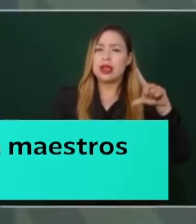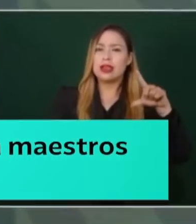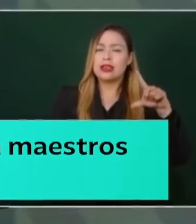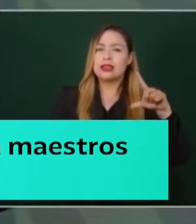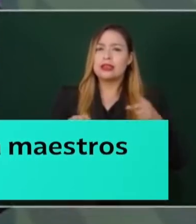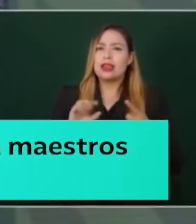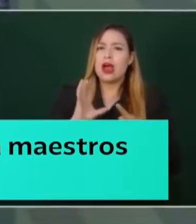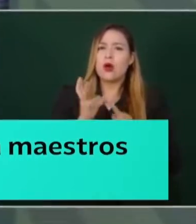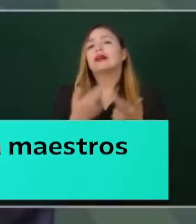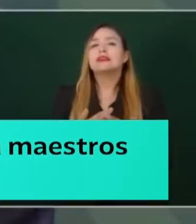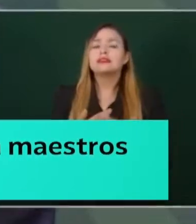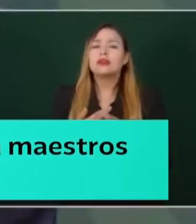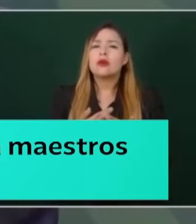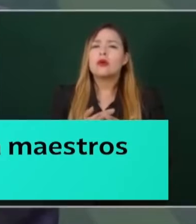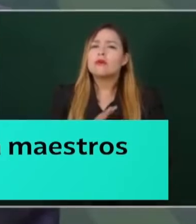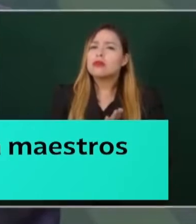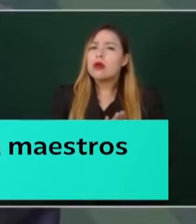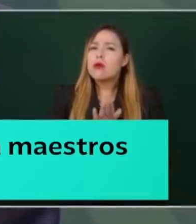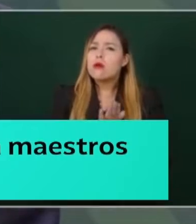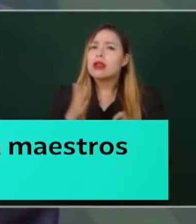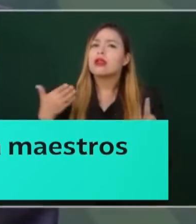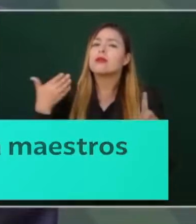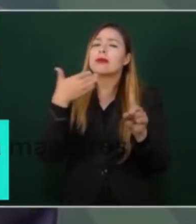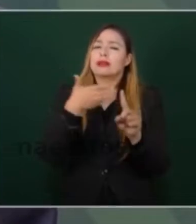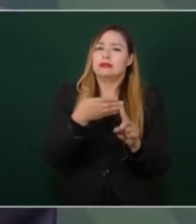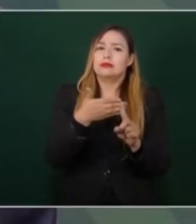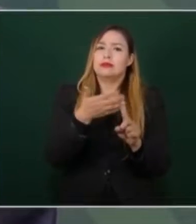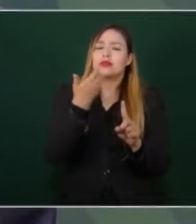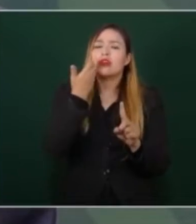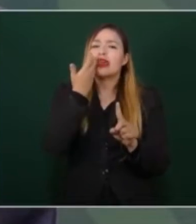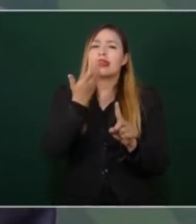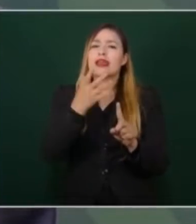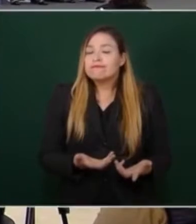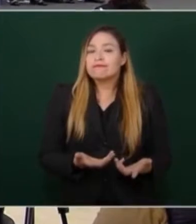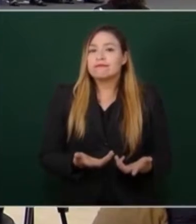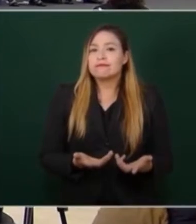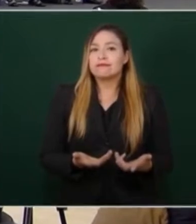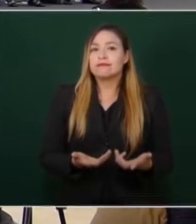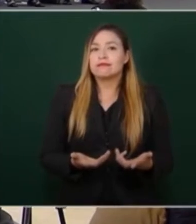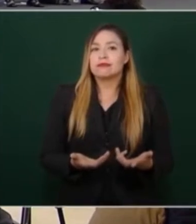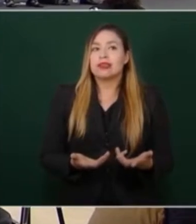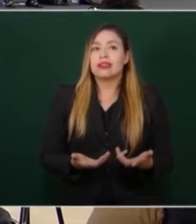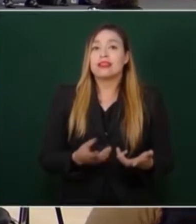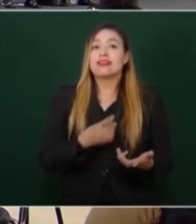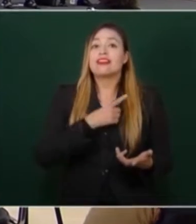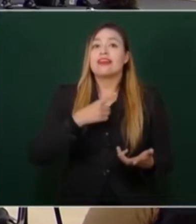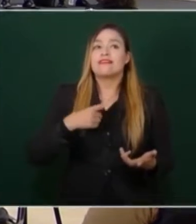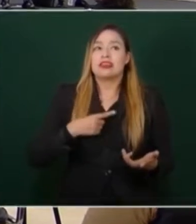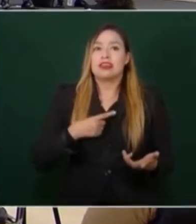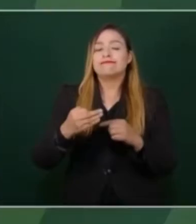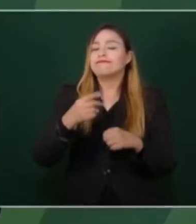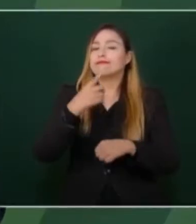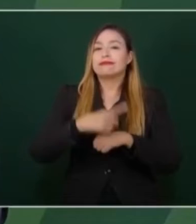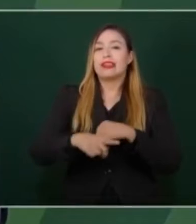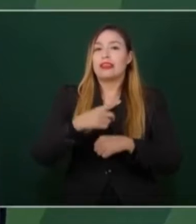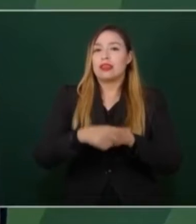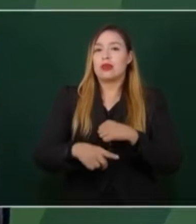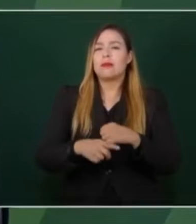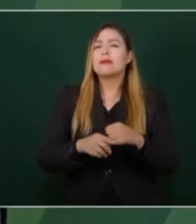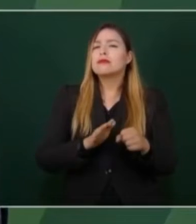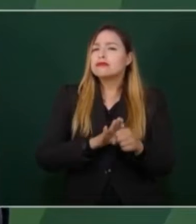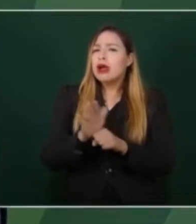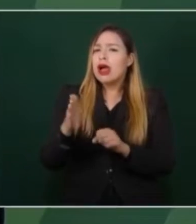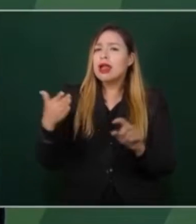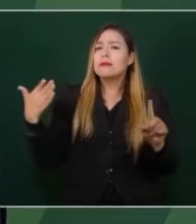Desde la ciudad de Monterrey, Nuevo León, donde estuvo acompañado del secretario de Gobernación, Adán Augusto López Hernández, el mandatario